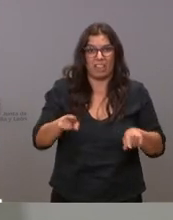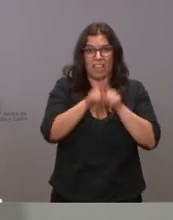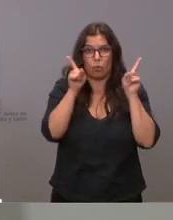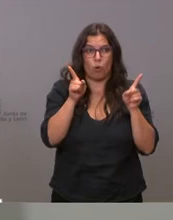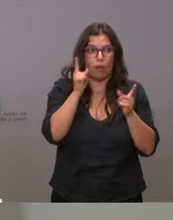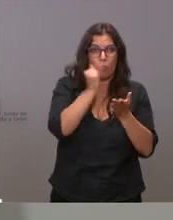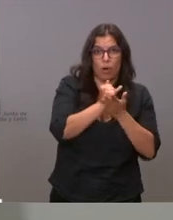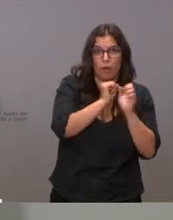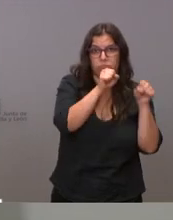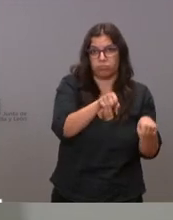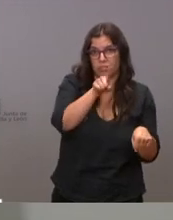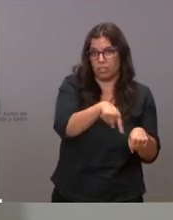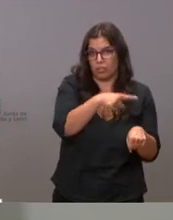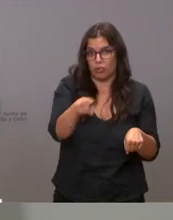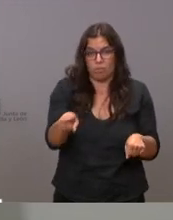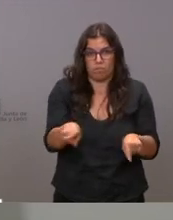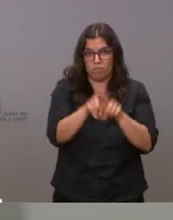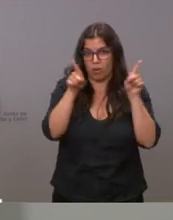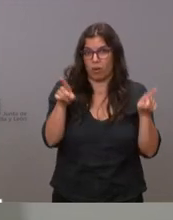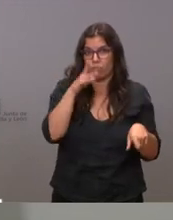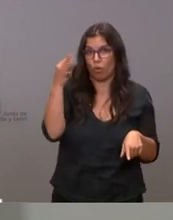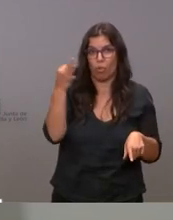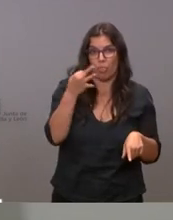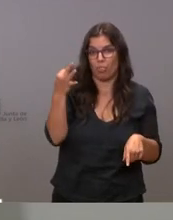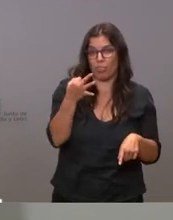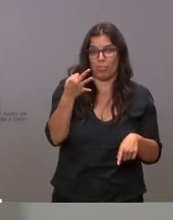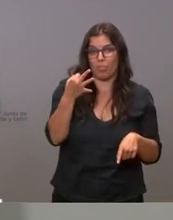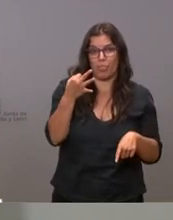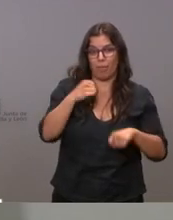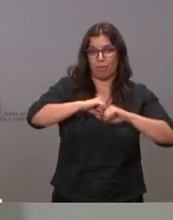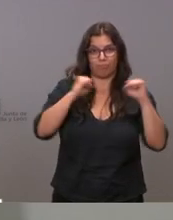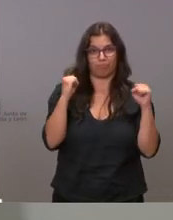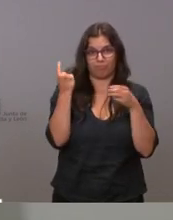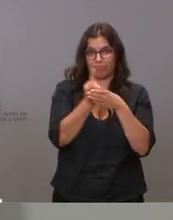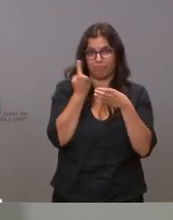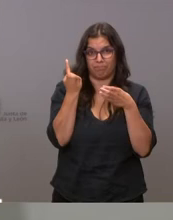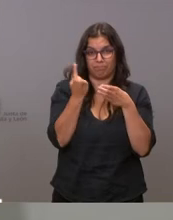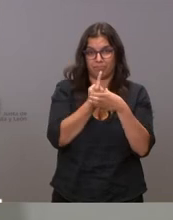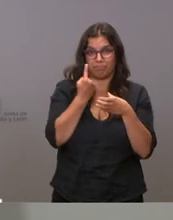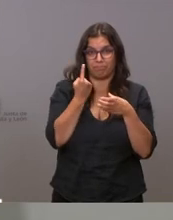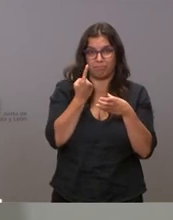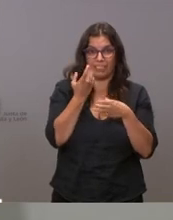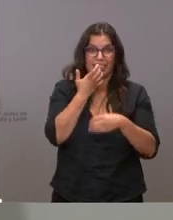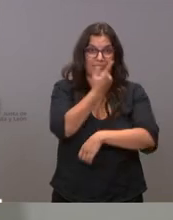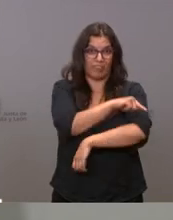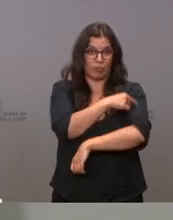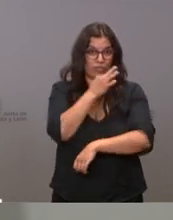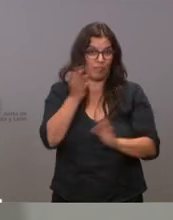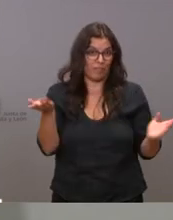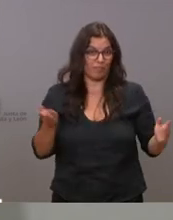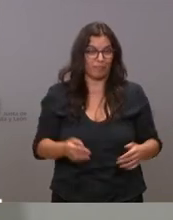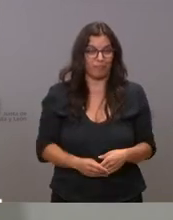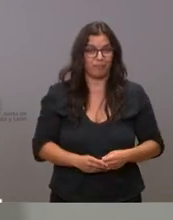medidas porque sea un OPCR negativo o positivo tiene que mantenerse en el aislamiento si no está inmunizado estos días